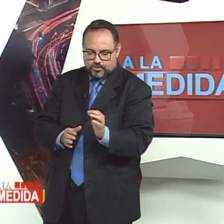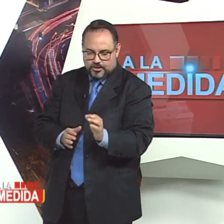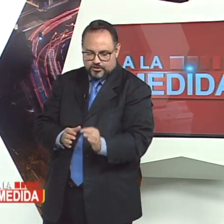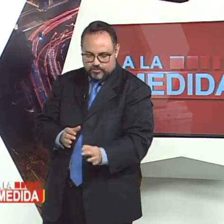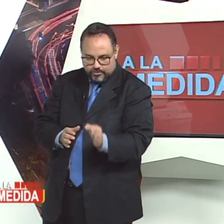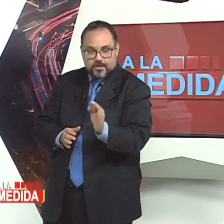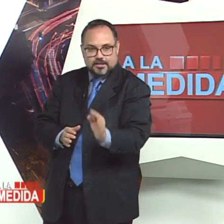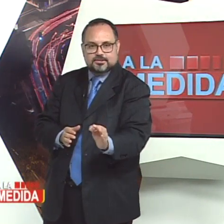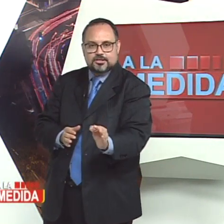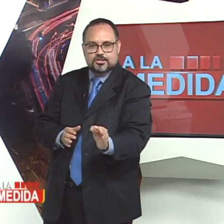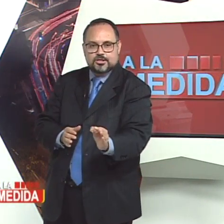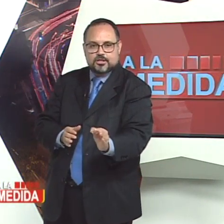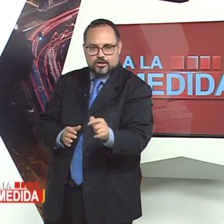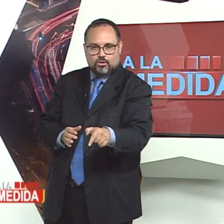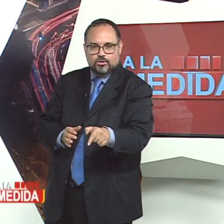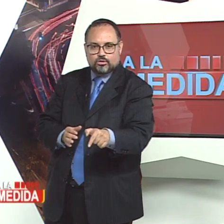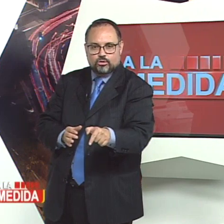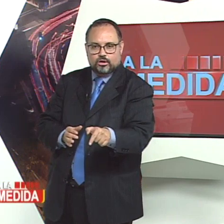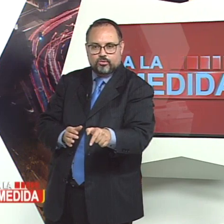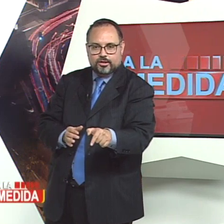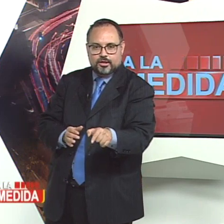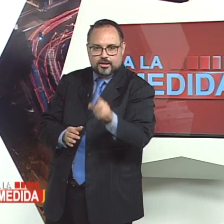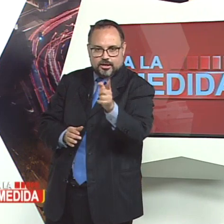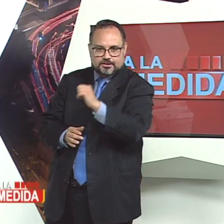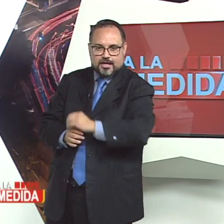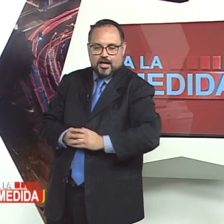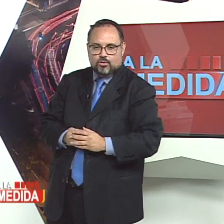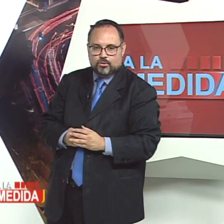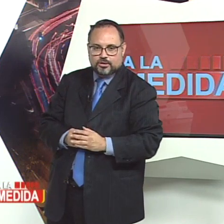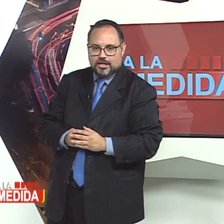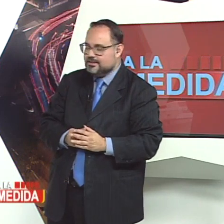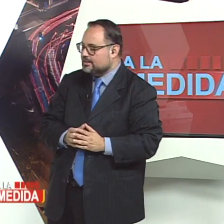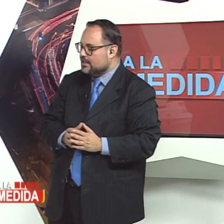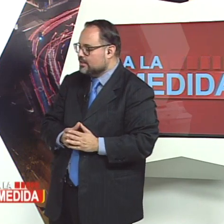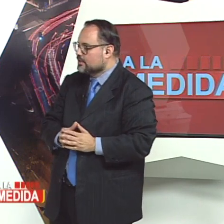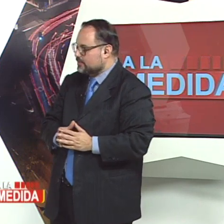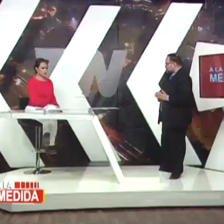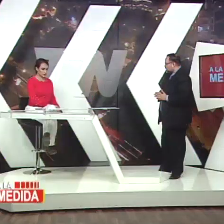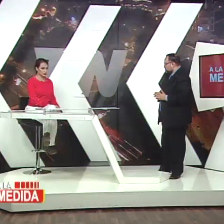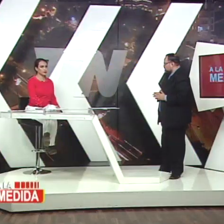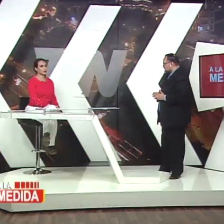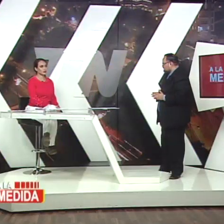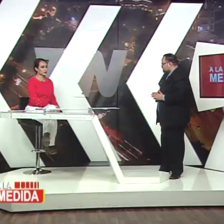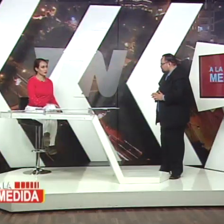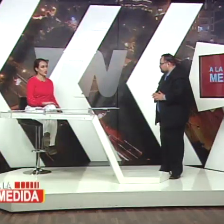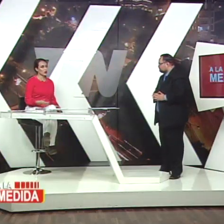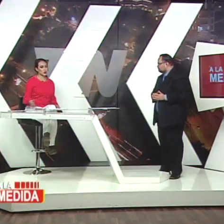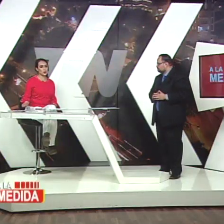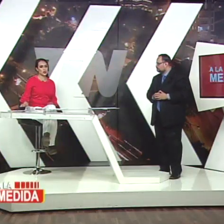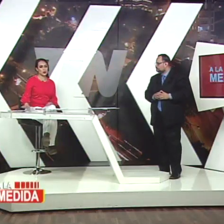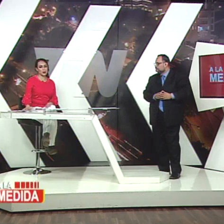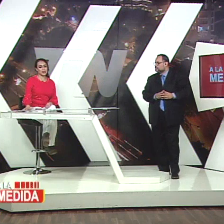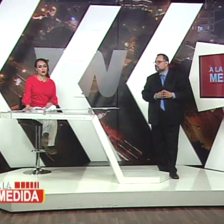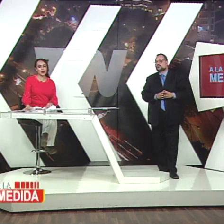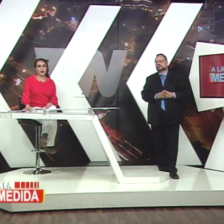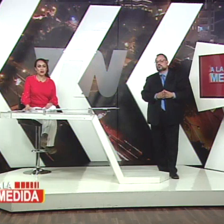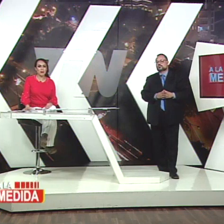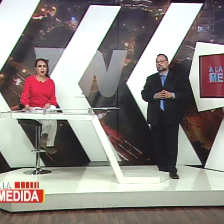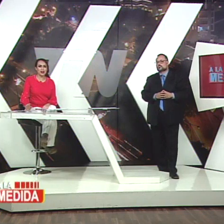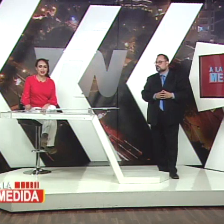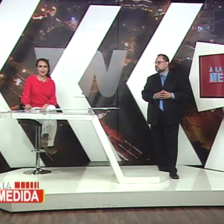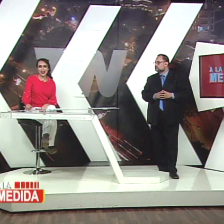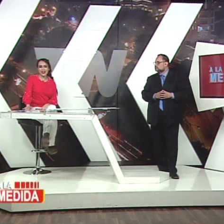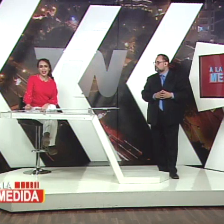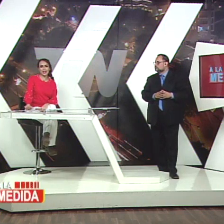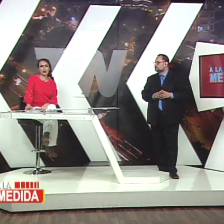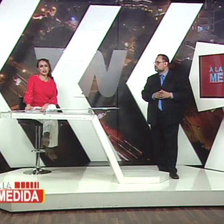otros. El COVID-19 está allí y hoy nos recuerda que es algo mortal. Así que Sandy, terminamos este tema. Por supuesto, vamos a hacer una pausa,